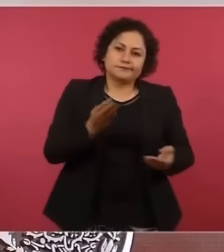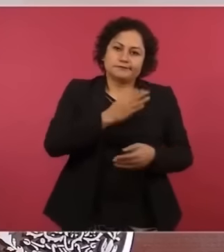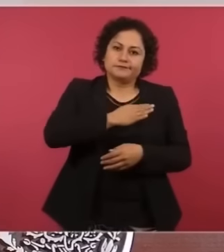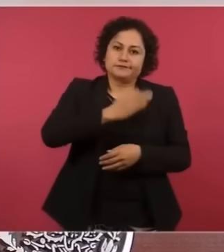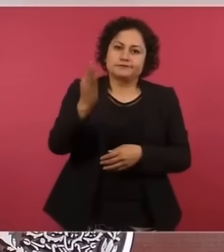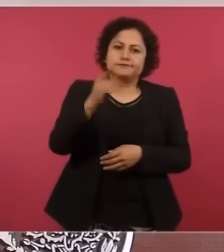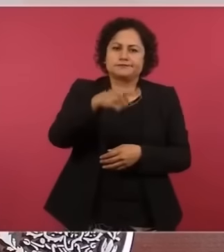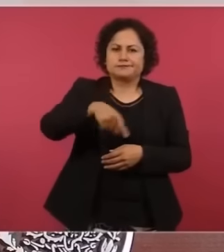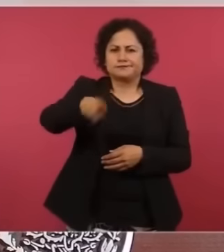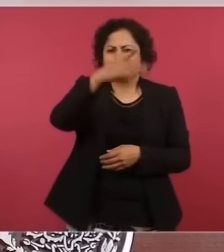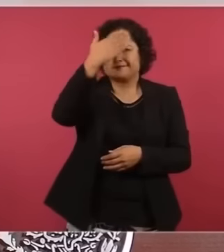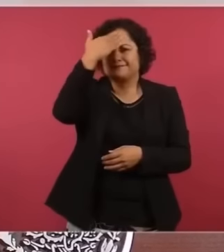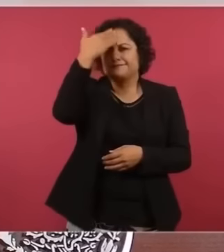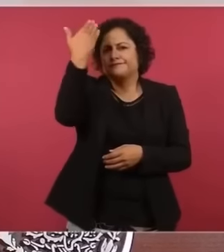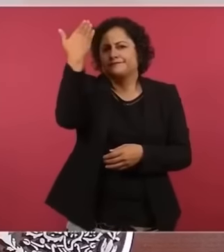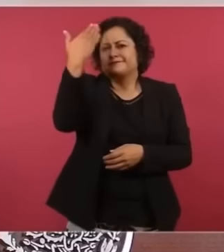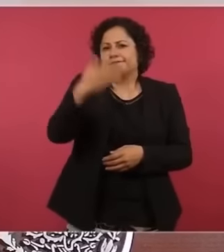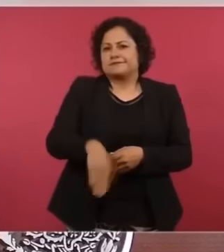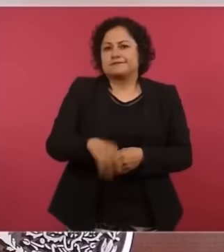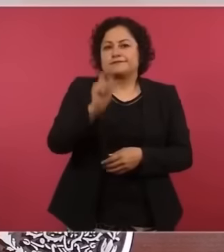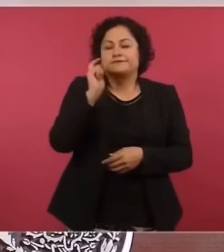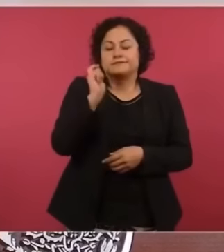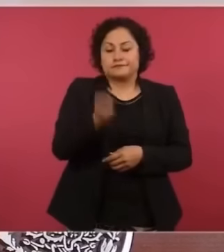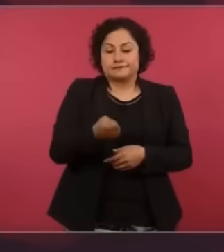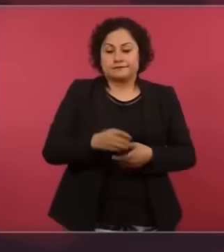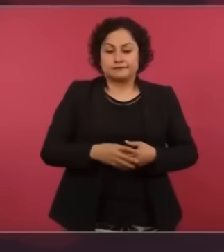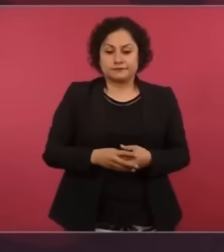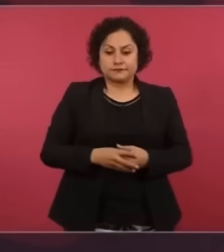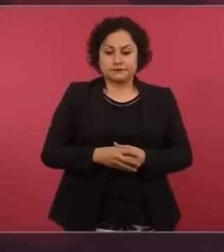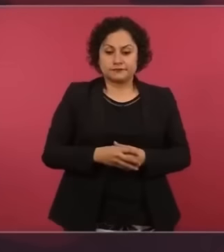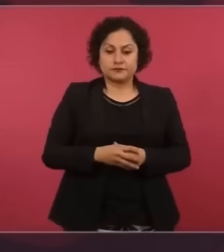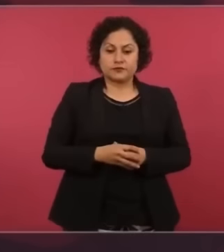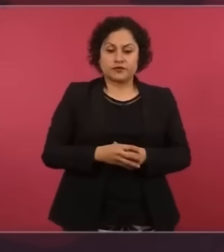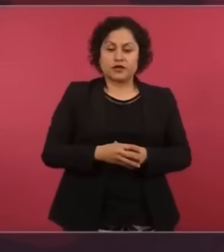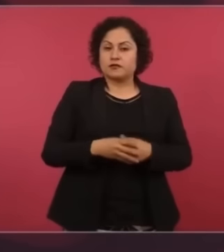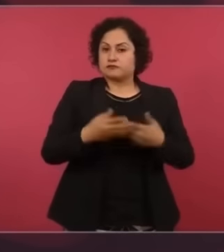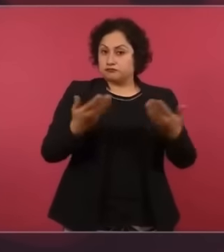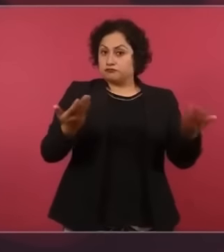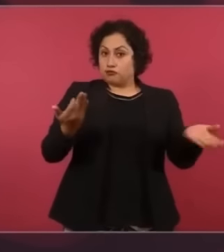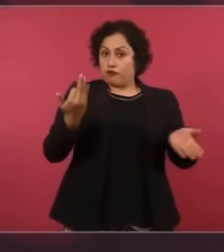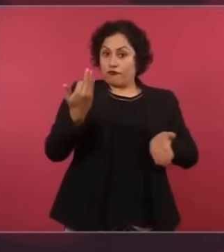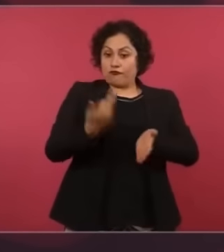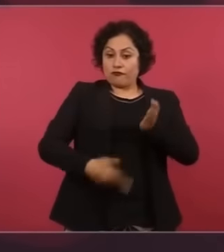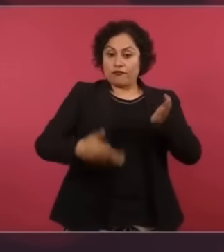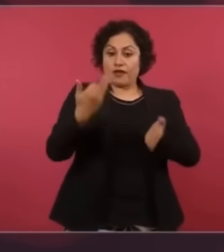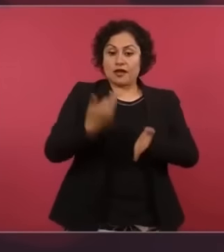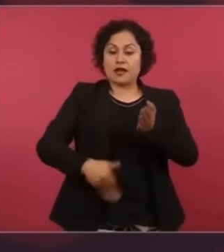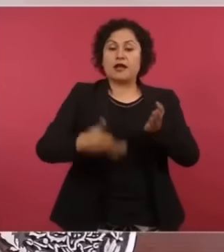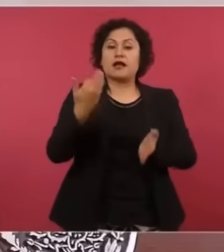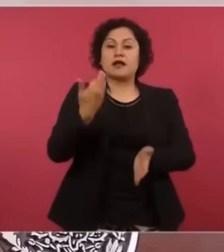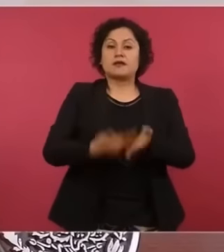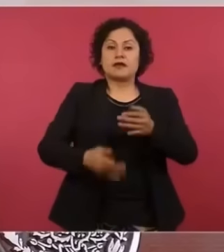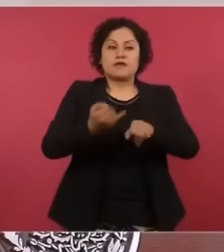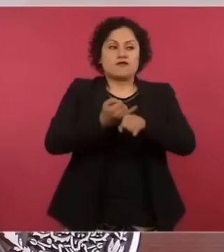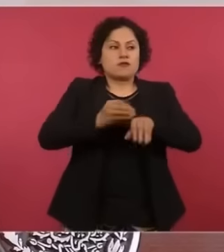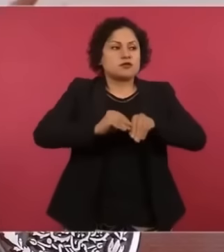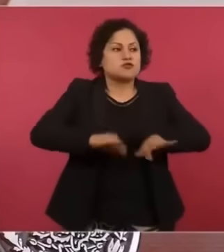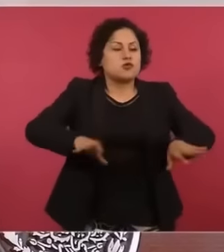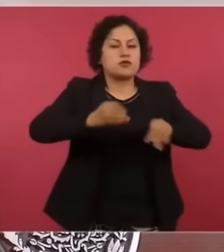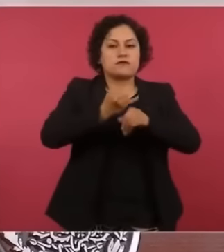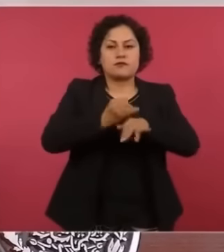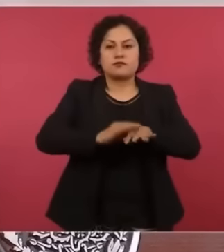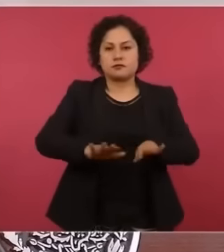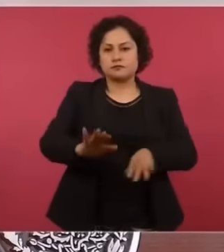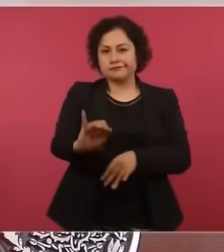aun cuando hace falta informar más, porque